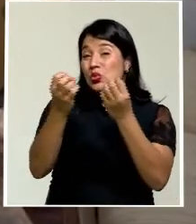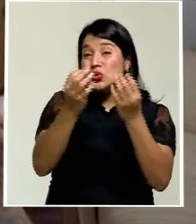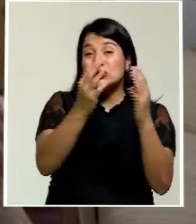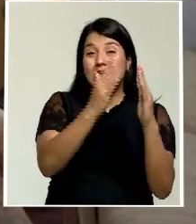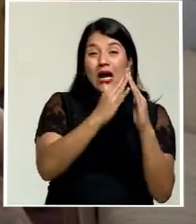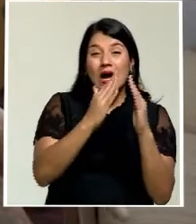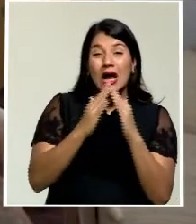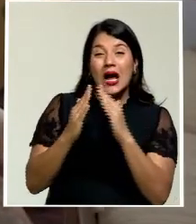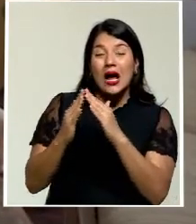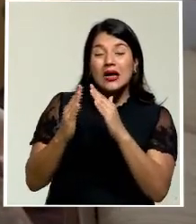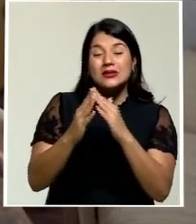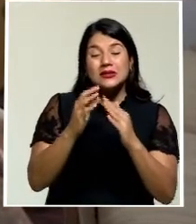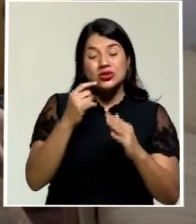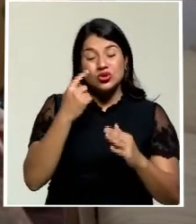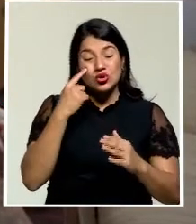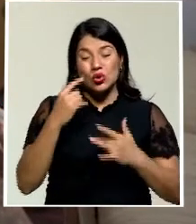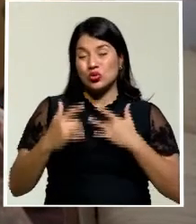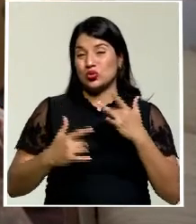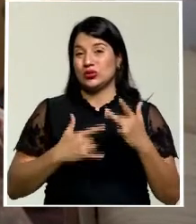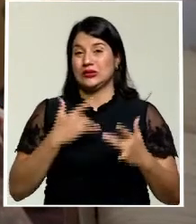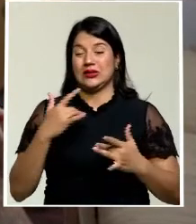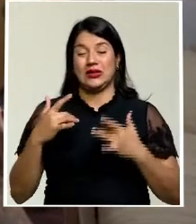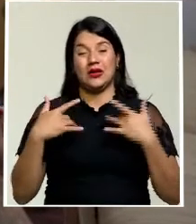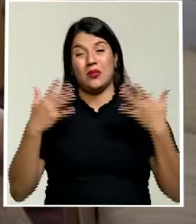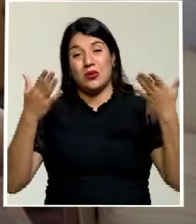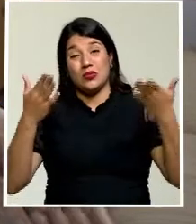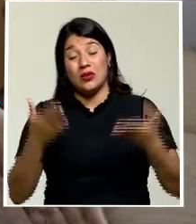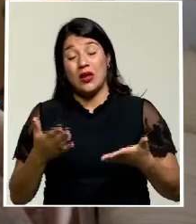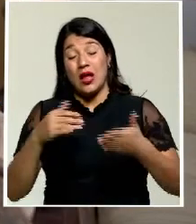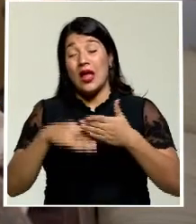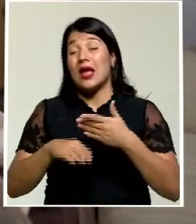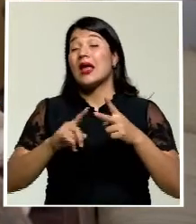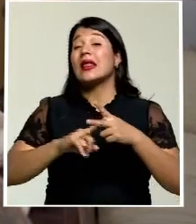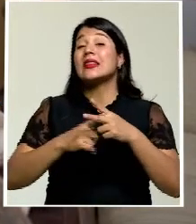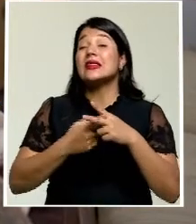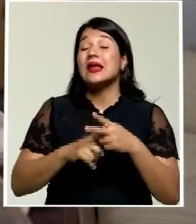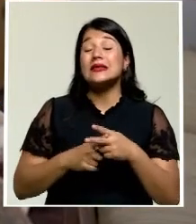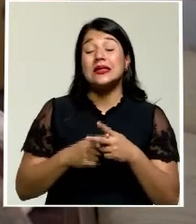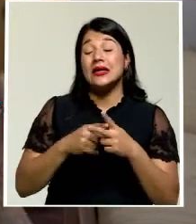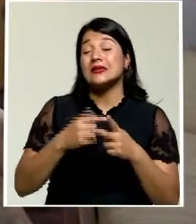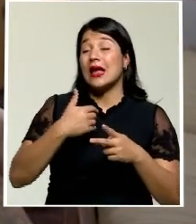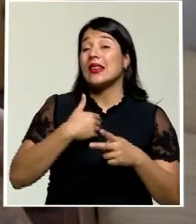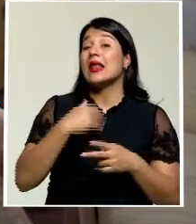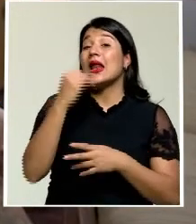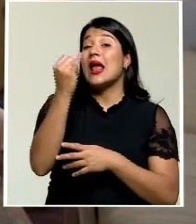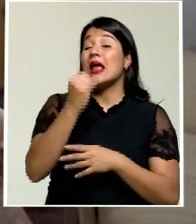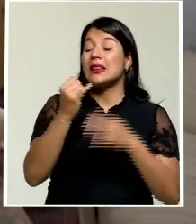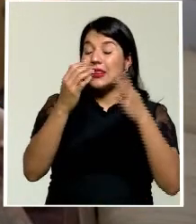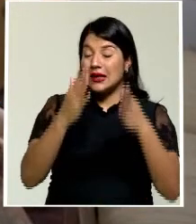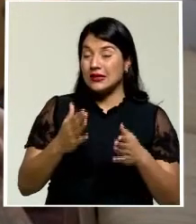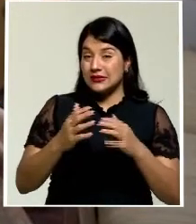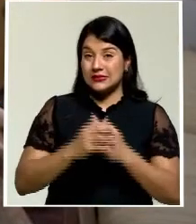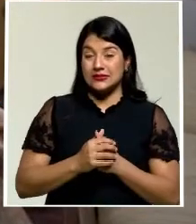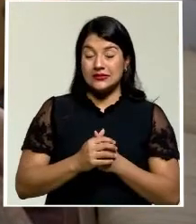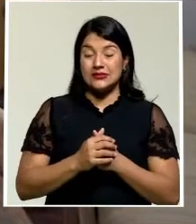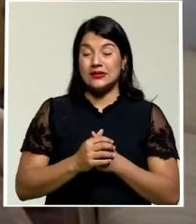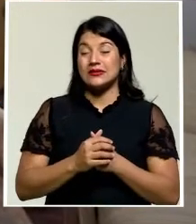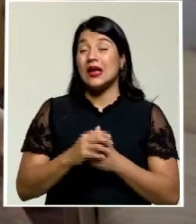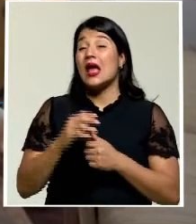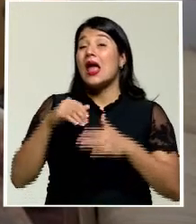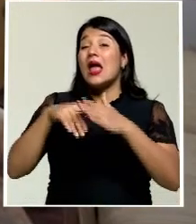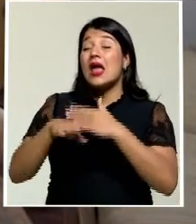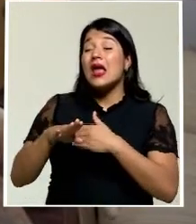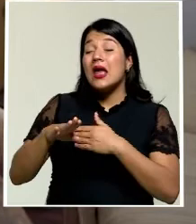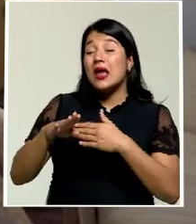ser recibida en los talleres de los artistas o en las moradas